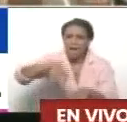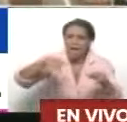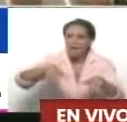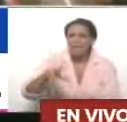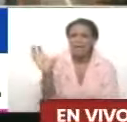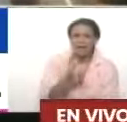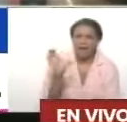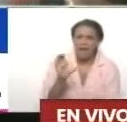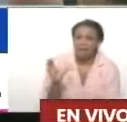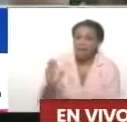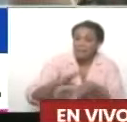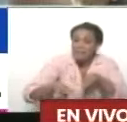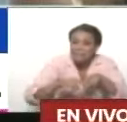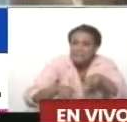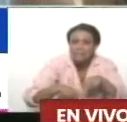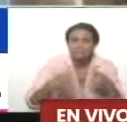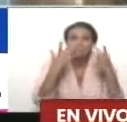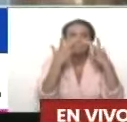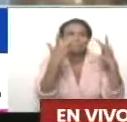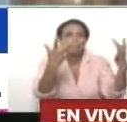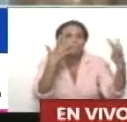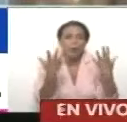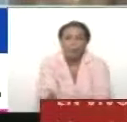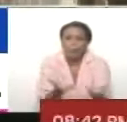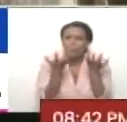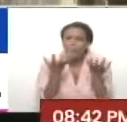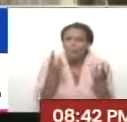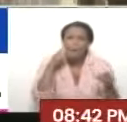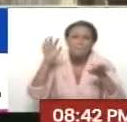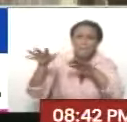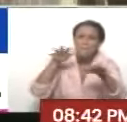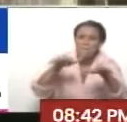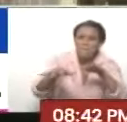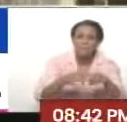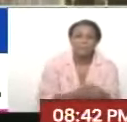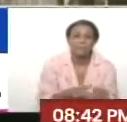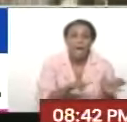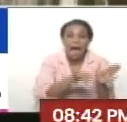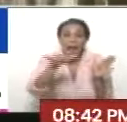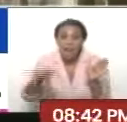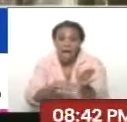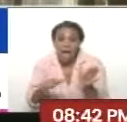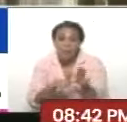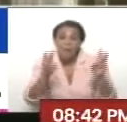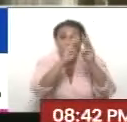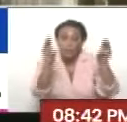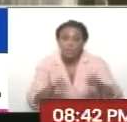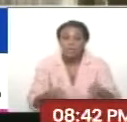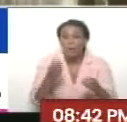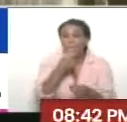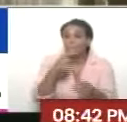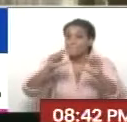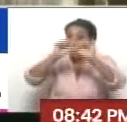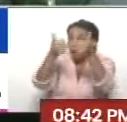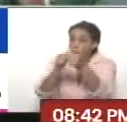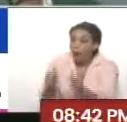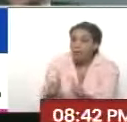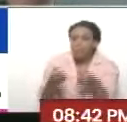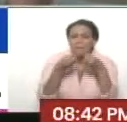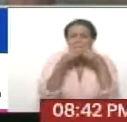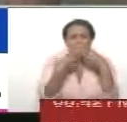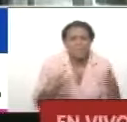y venezolanas. Nuestros más pequeños les encanta ir para allá así. Al lado tenemos el Museo de Bellas Artes que también está siendo